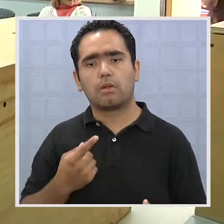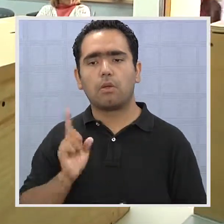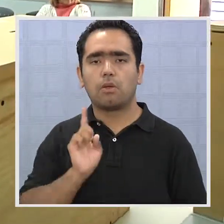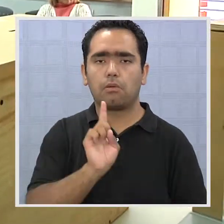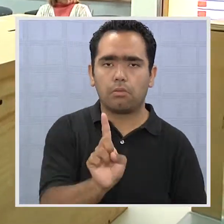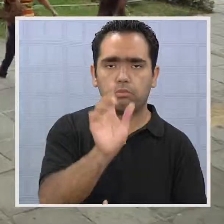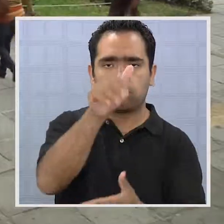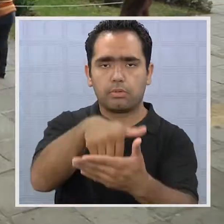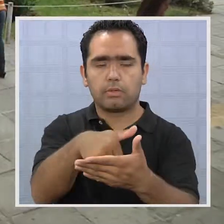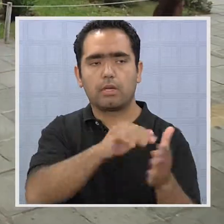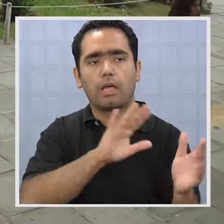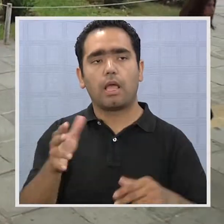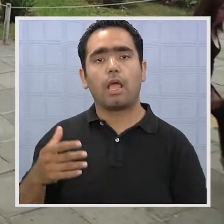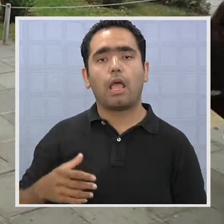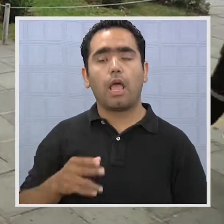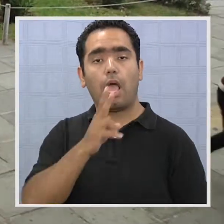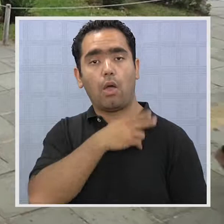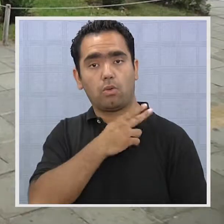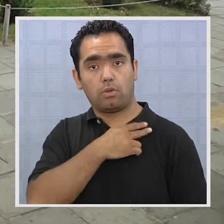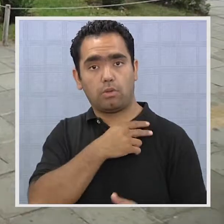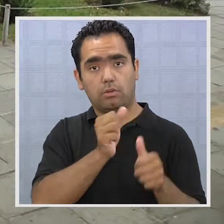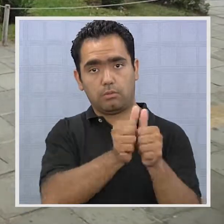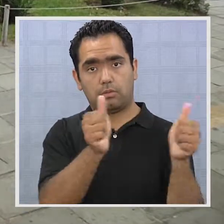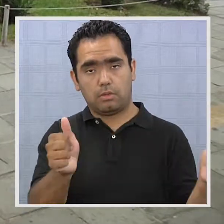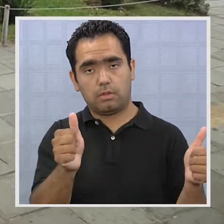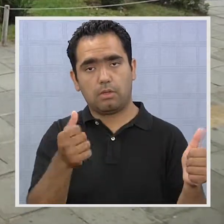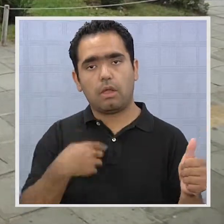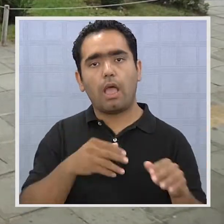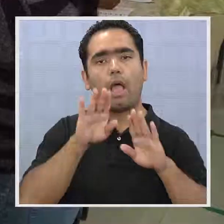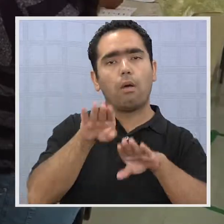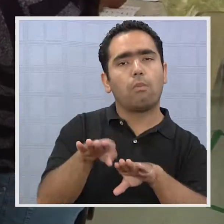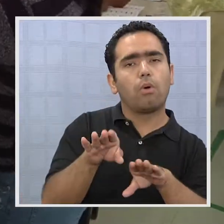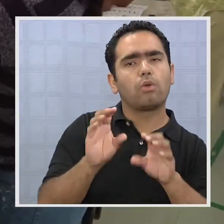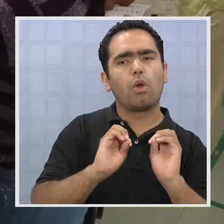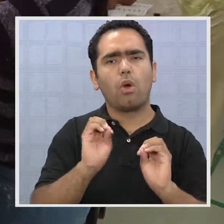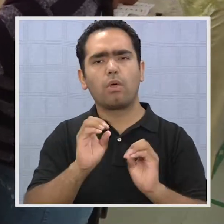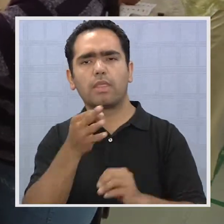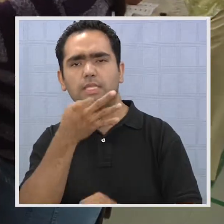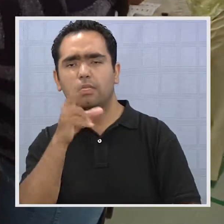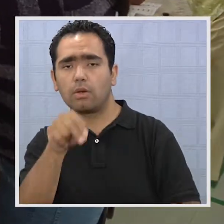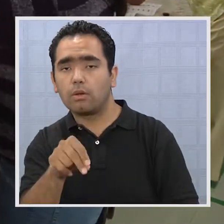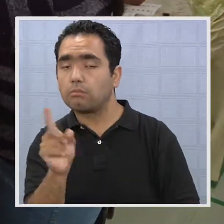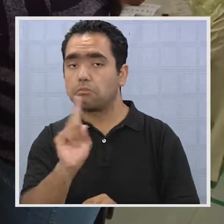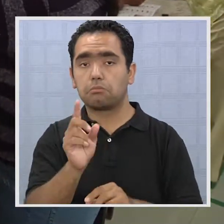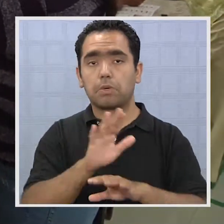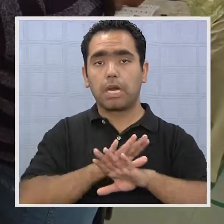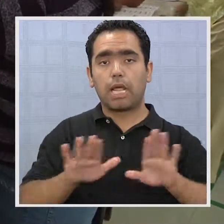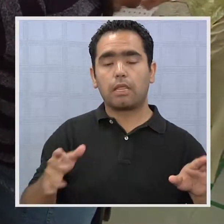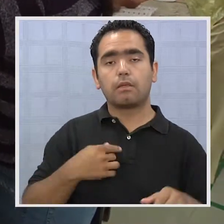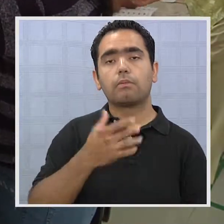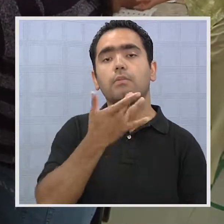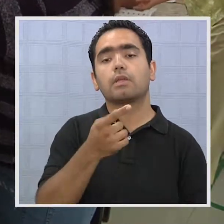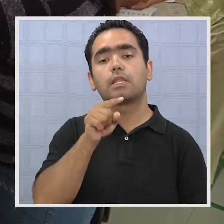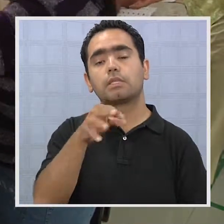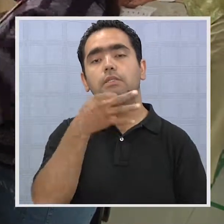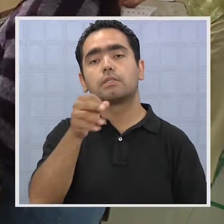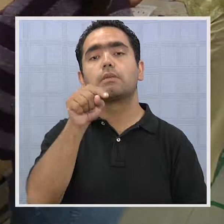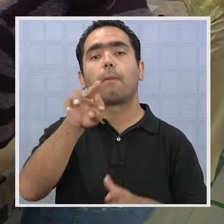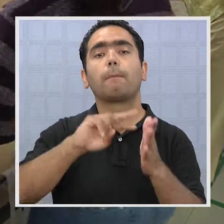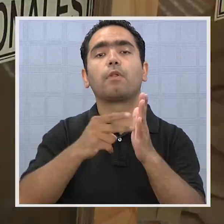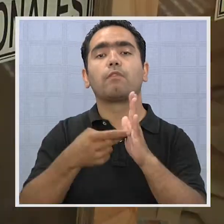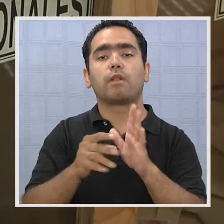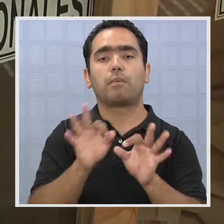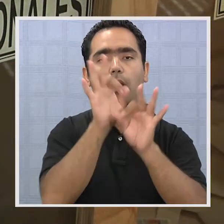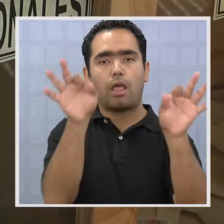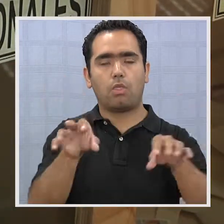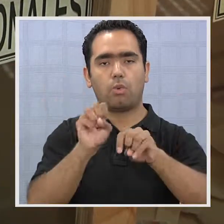acercarse a la Junta. Las autoridades regionales ni apoyan ni rechazan el voto obligatorio. Se trata, dicen, de un problema de